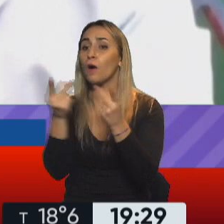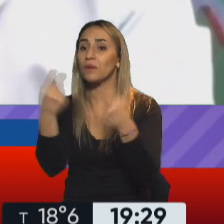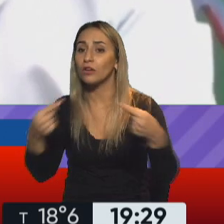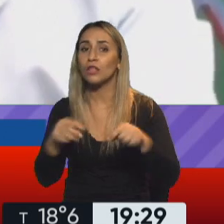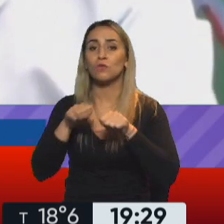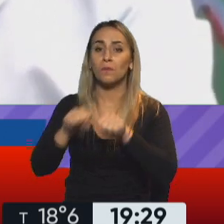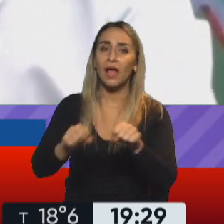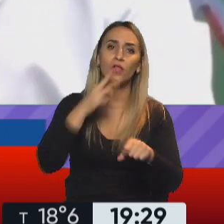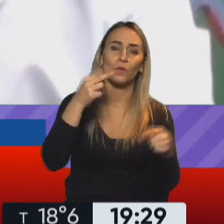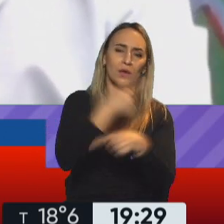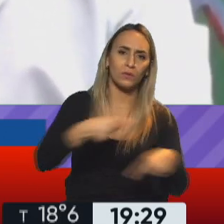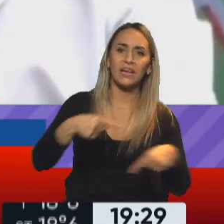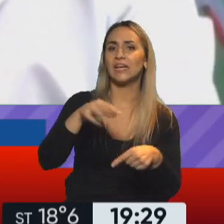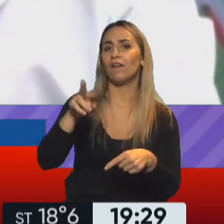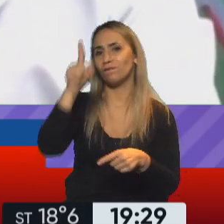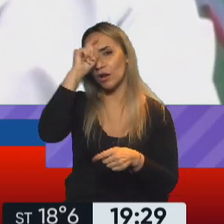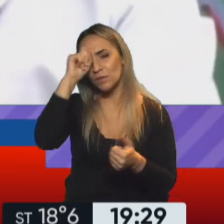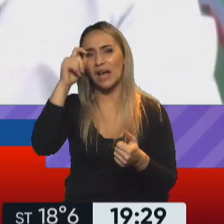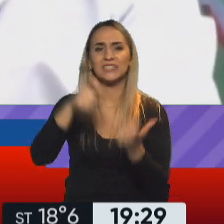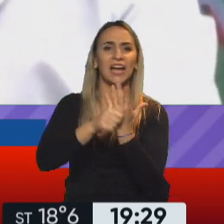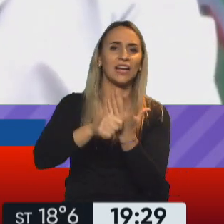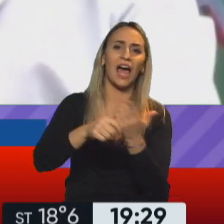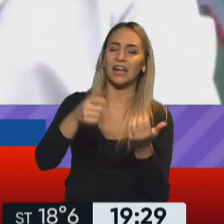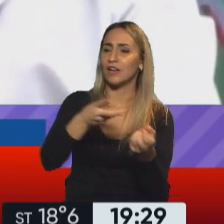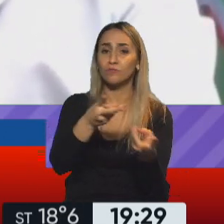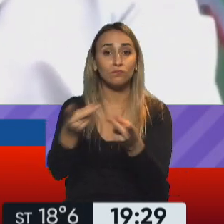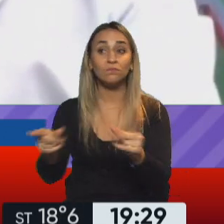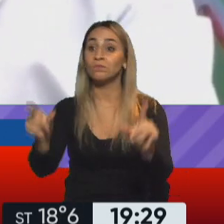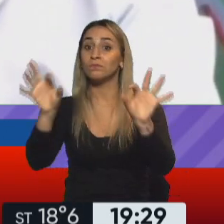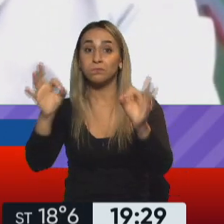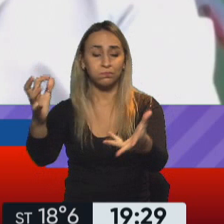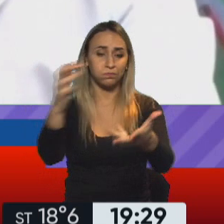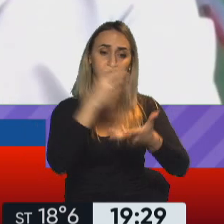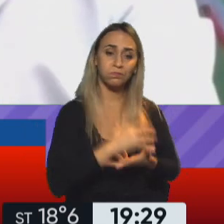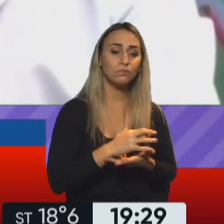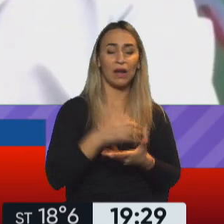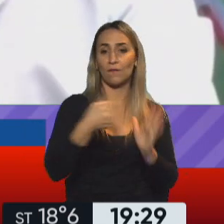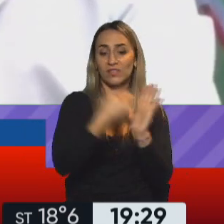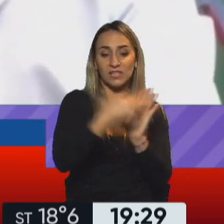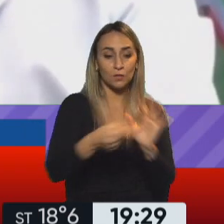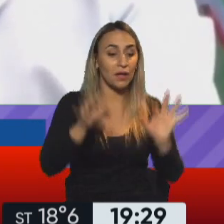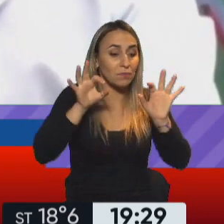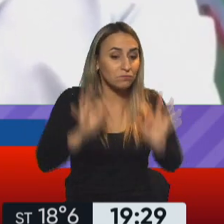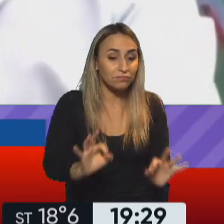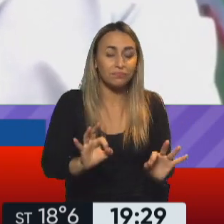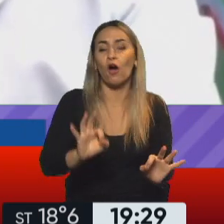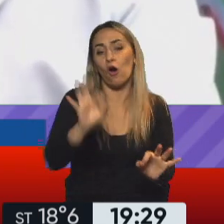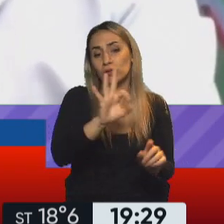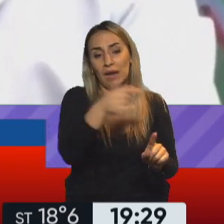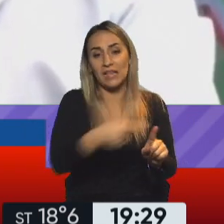supermercados, a las verdulerías, a las farmacias, a las carnicerías, para abastecernos para el fin de semana y para la semana. Y después,